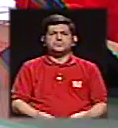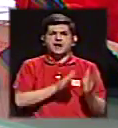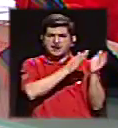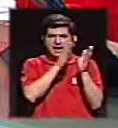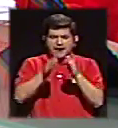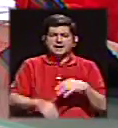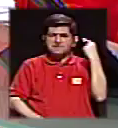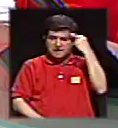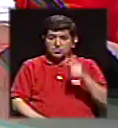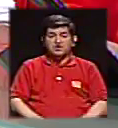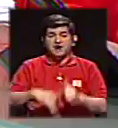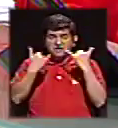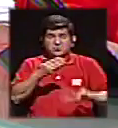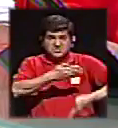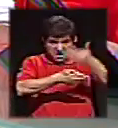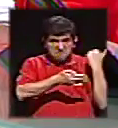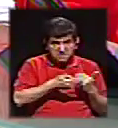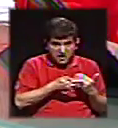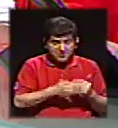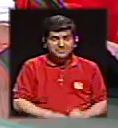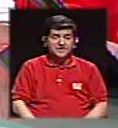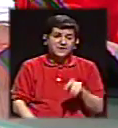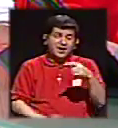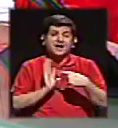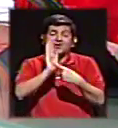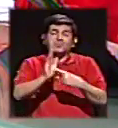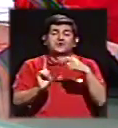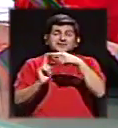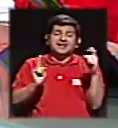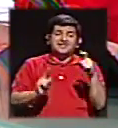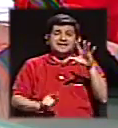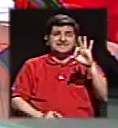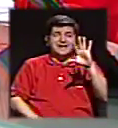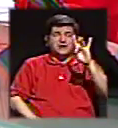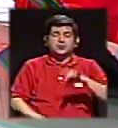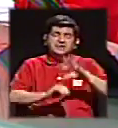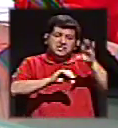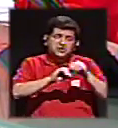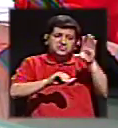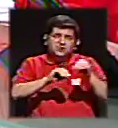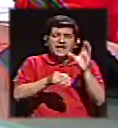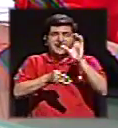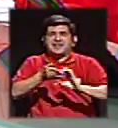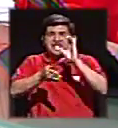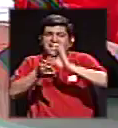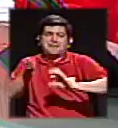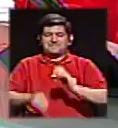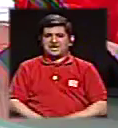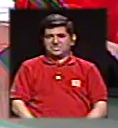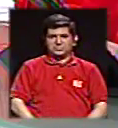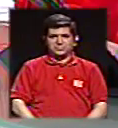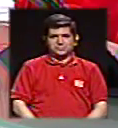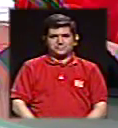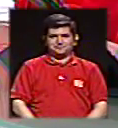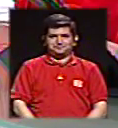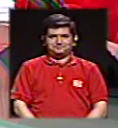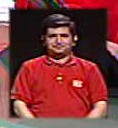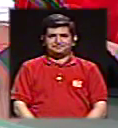El refrito. Es que como lo presenta desde el año 98, le va adicionando nuevos capítulos y esas cosas.